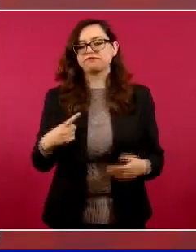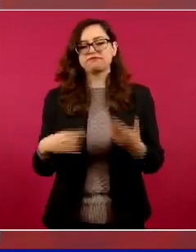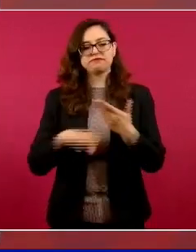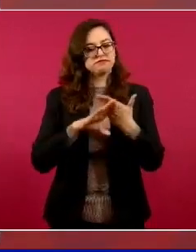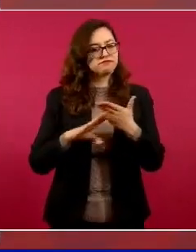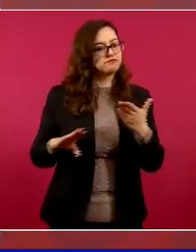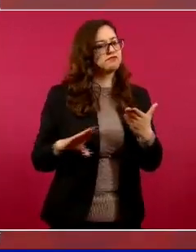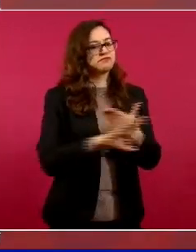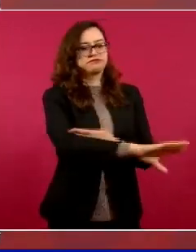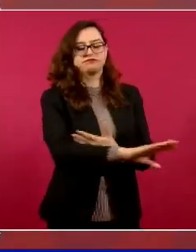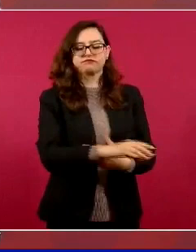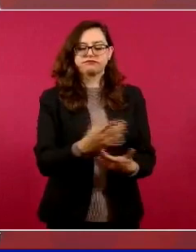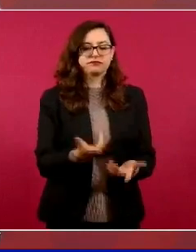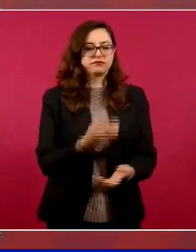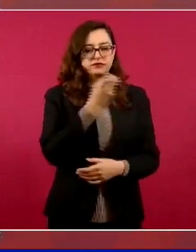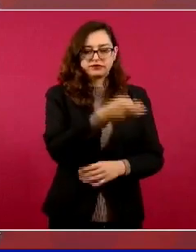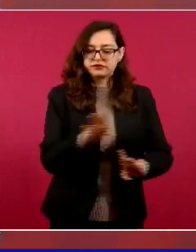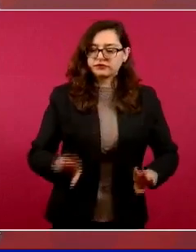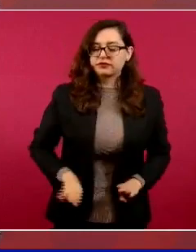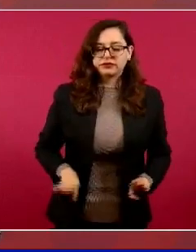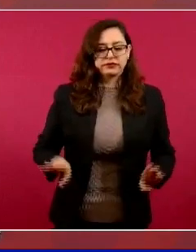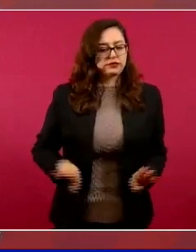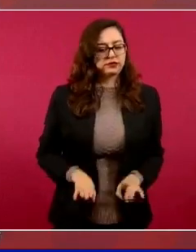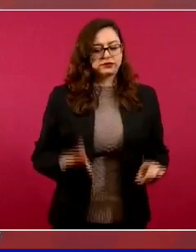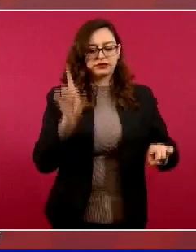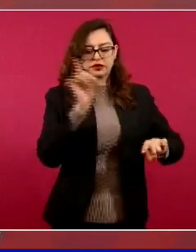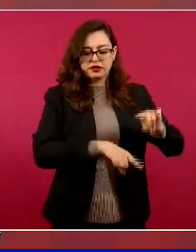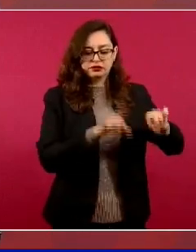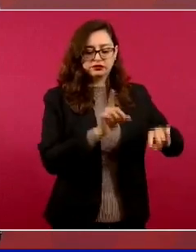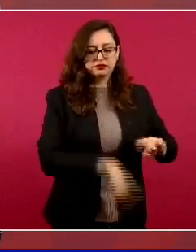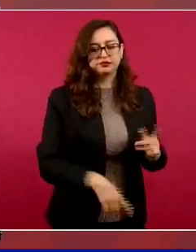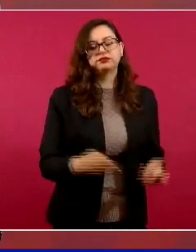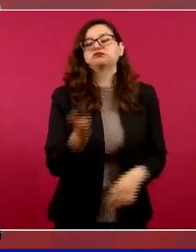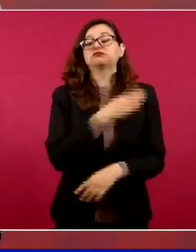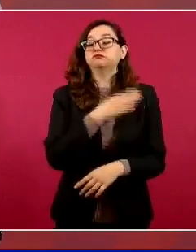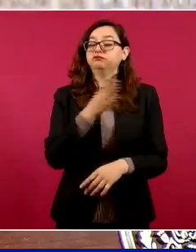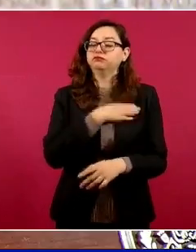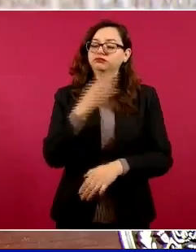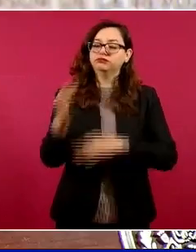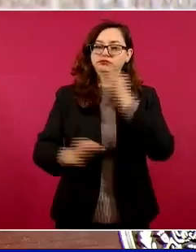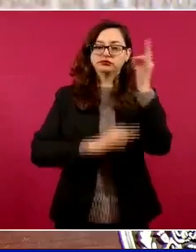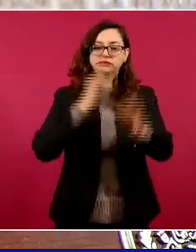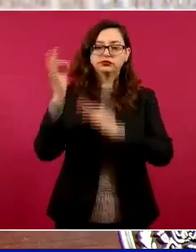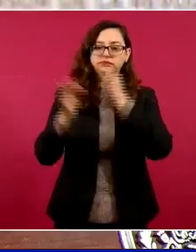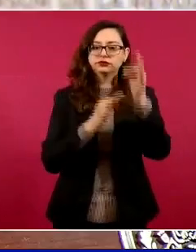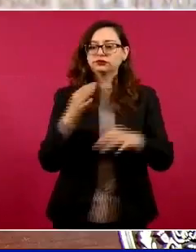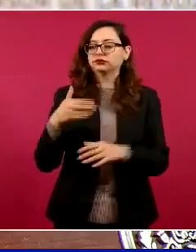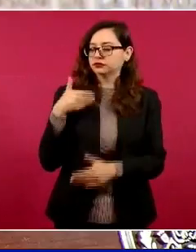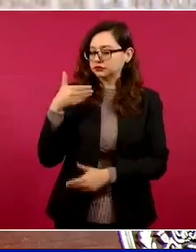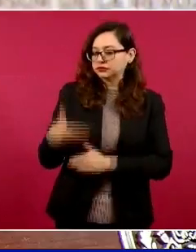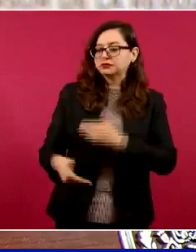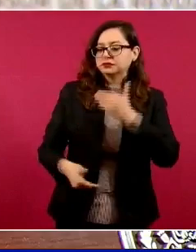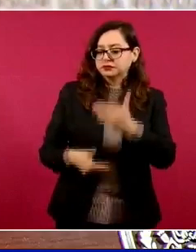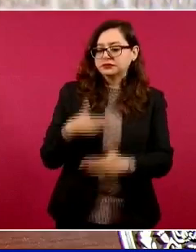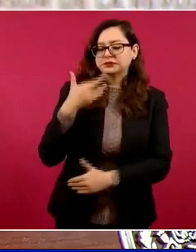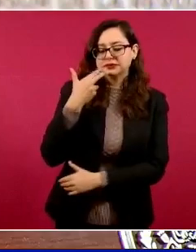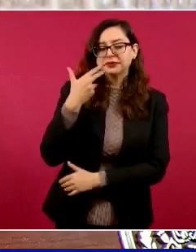vamos ganando en ese proceso.